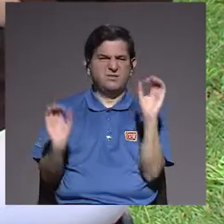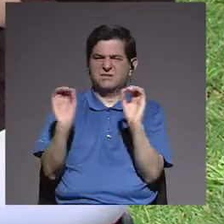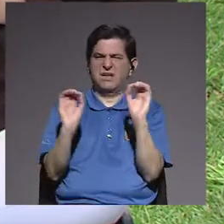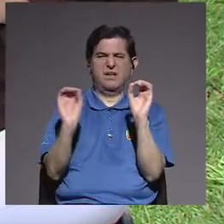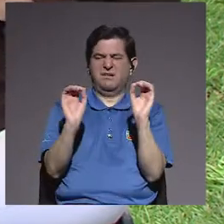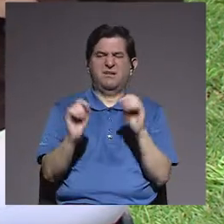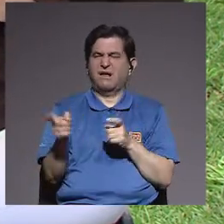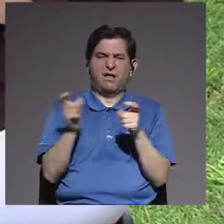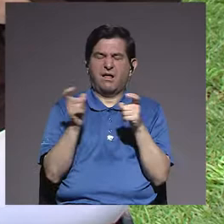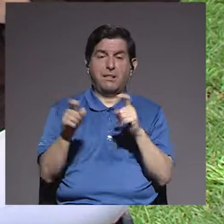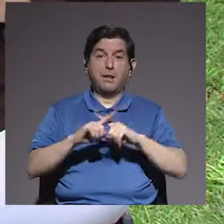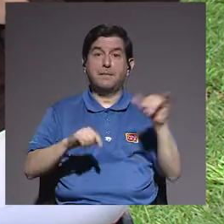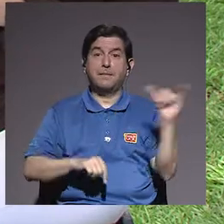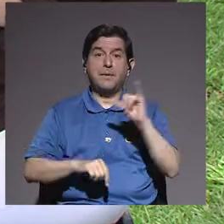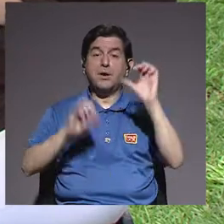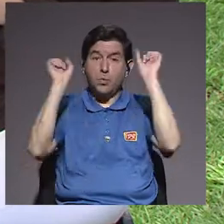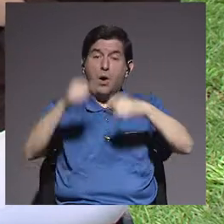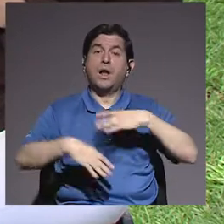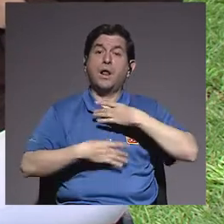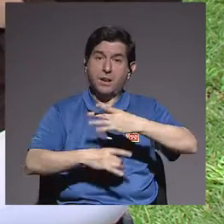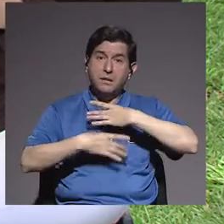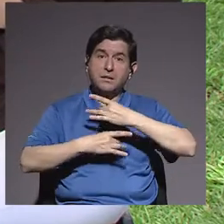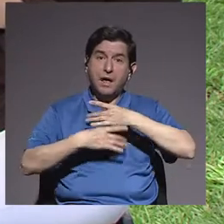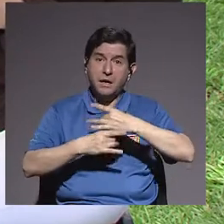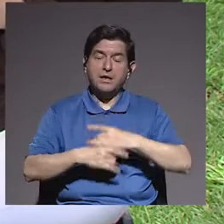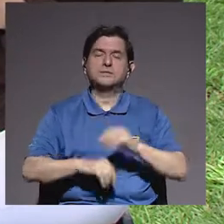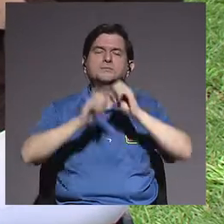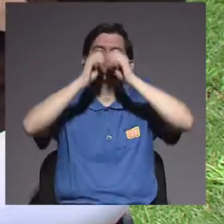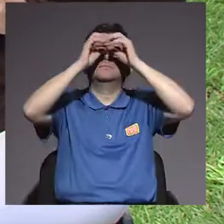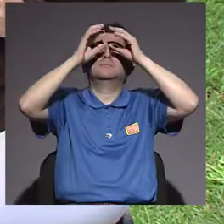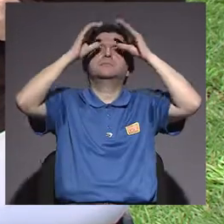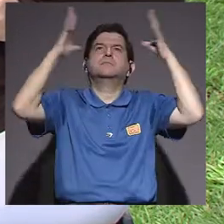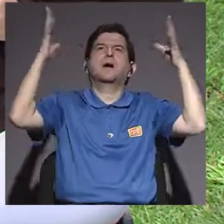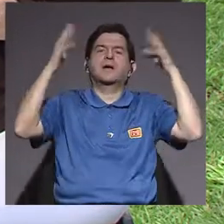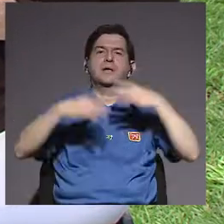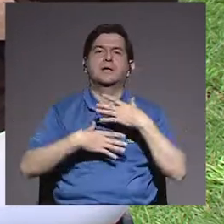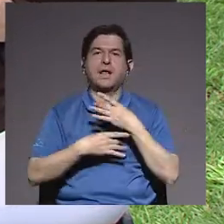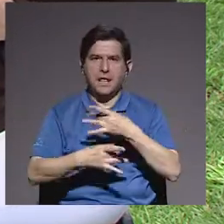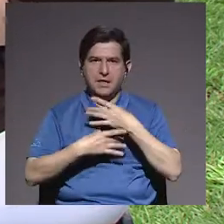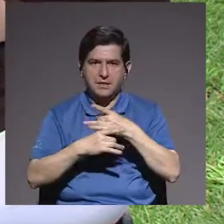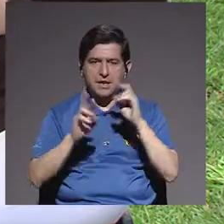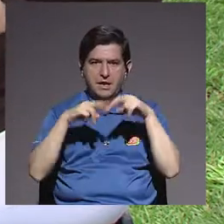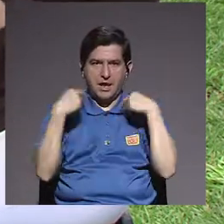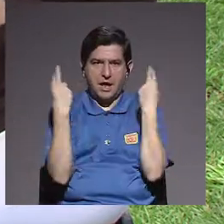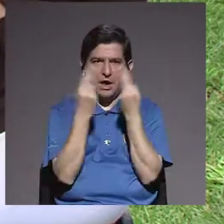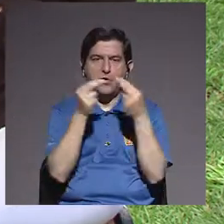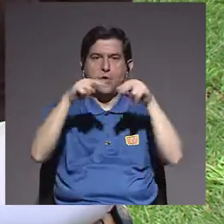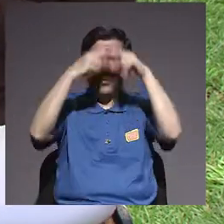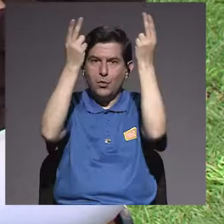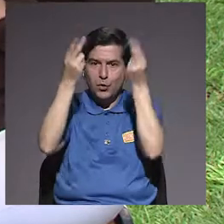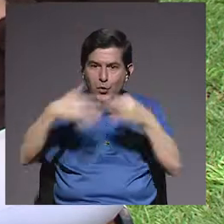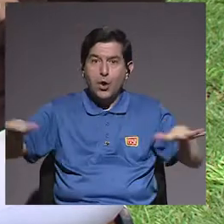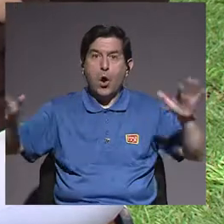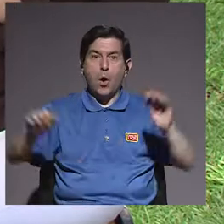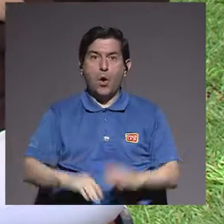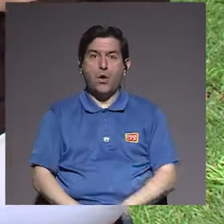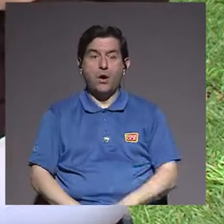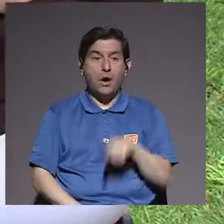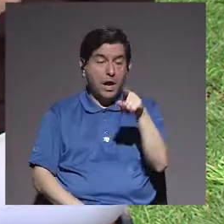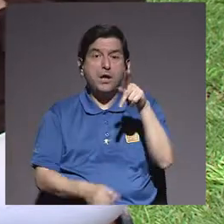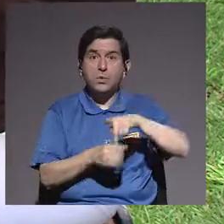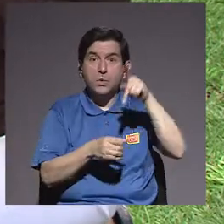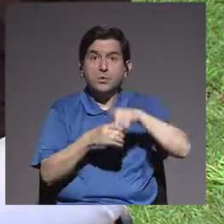manejar tal cosa, pero igual puede ser que les interese. Imagínense lo que les puede interesar, las reuniones virtuales, verse